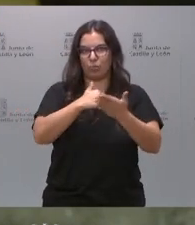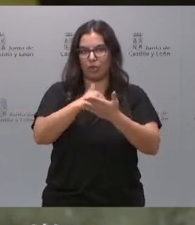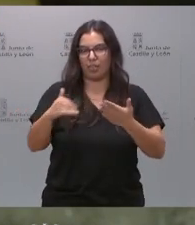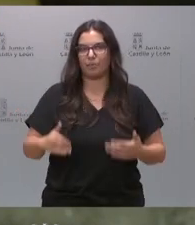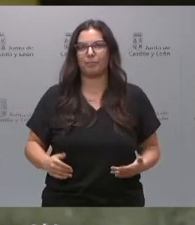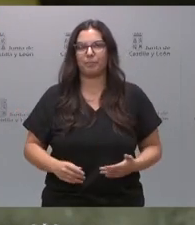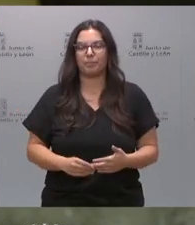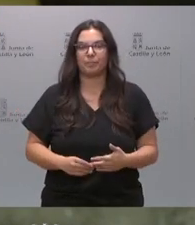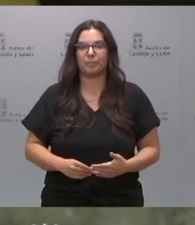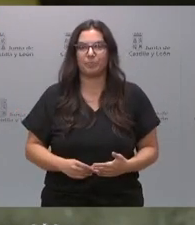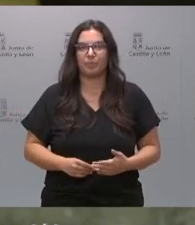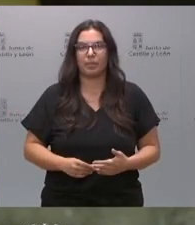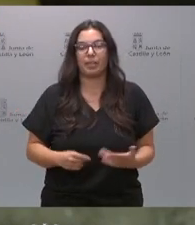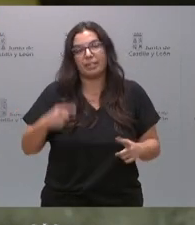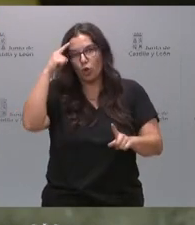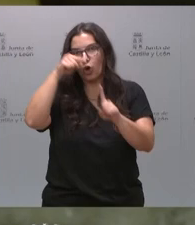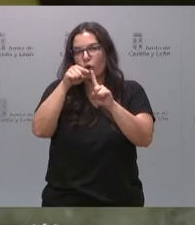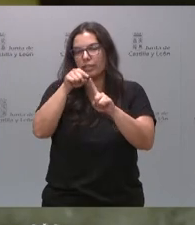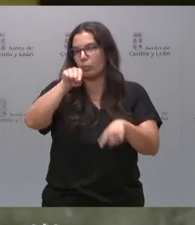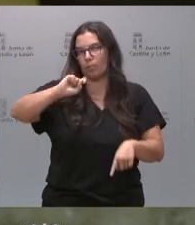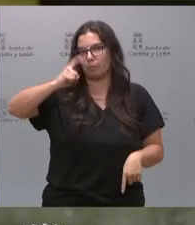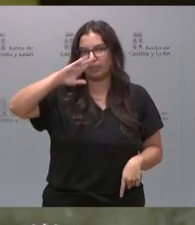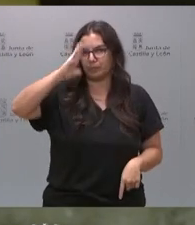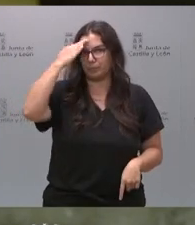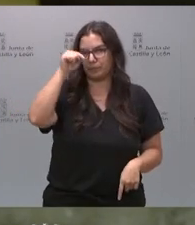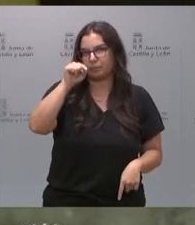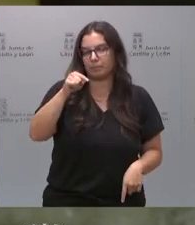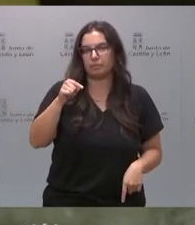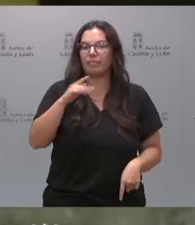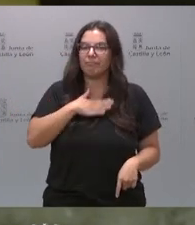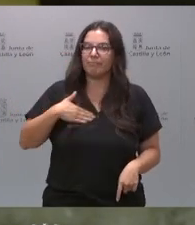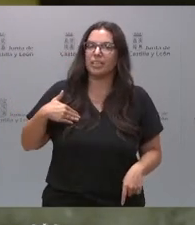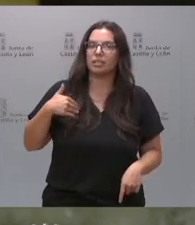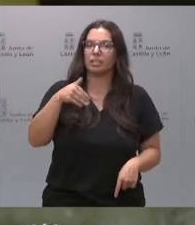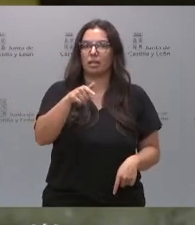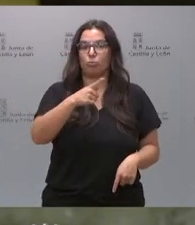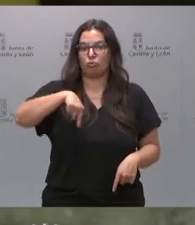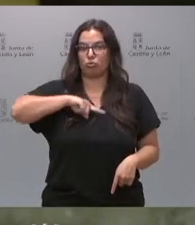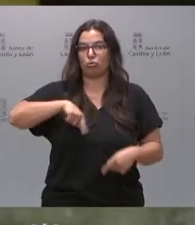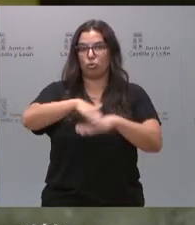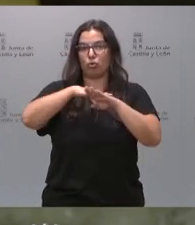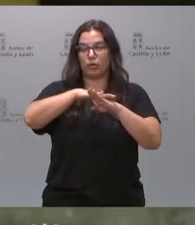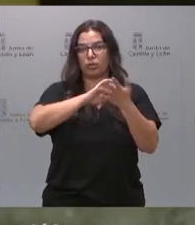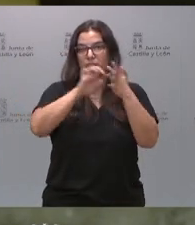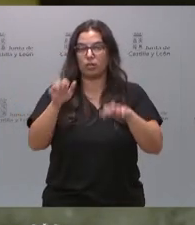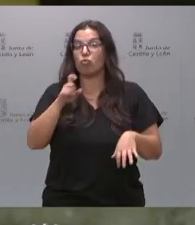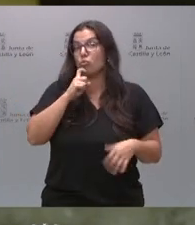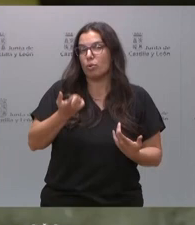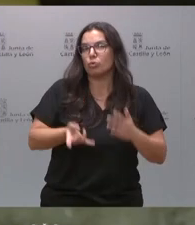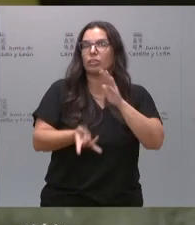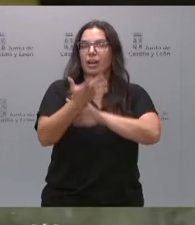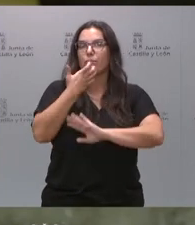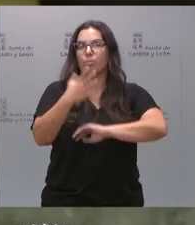autónoma. Ese es el objetivo fundamental que queremos desde el Gobierno de Castilla y León con la creación de